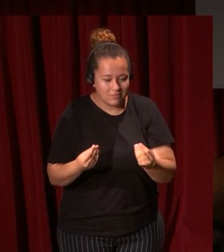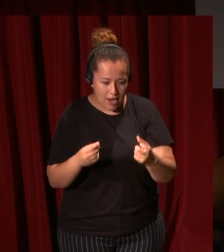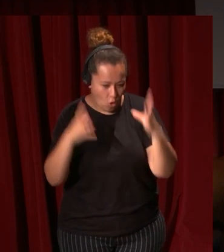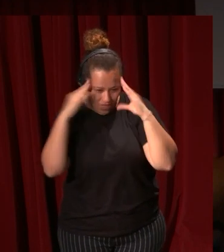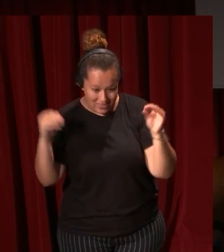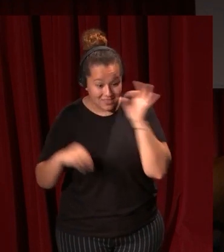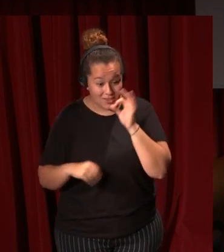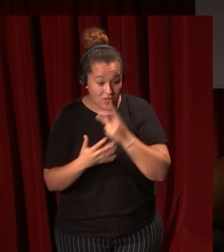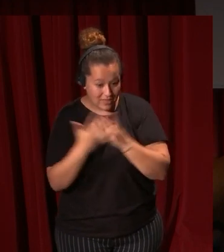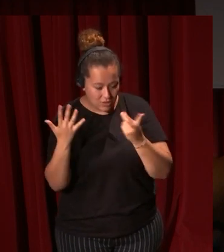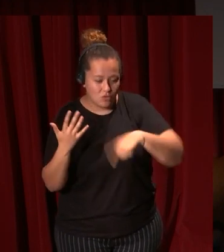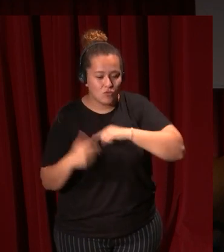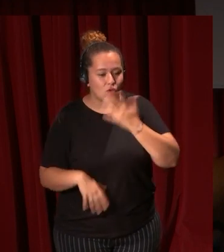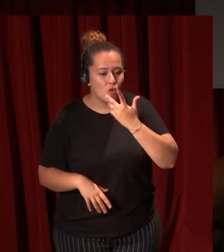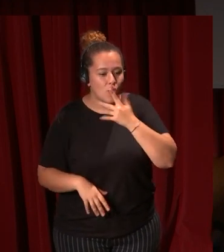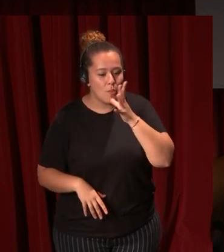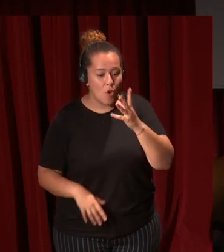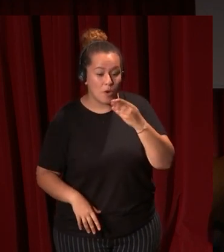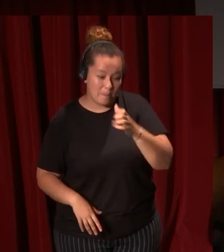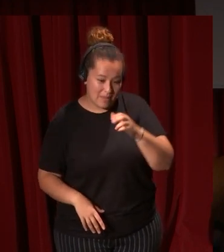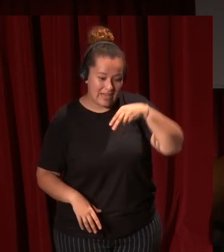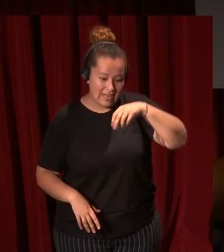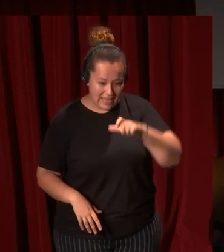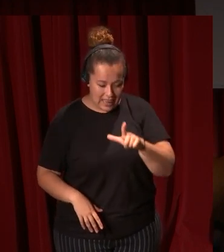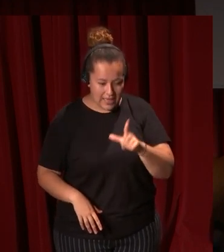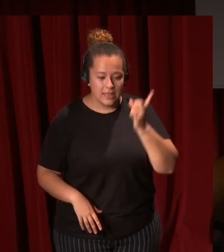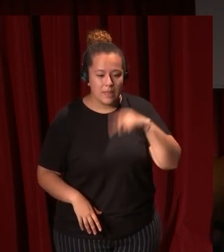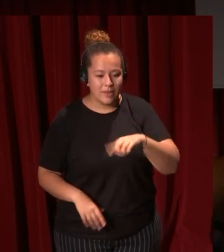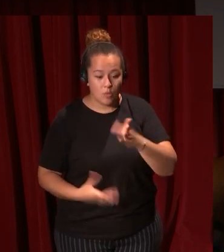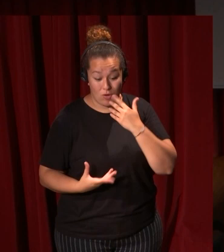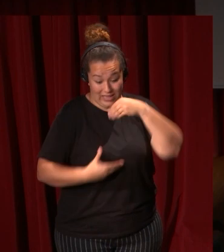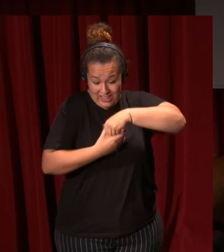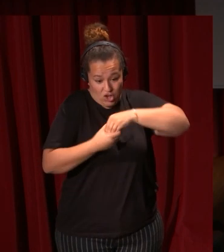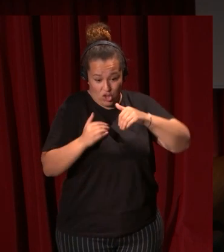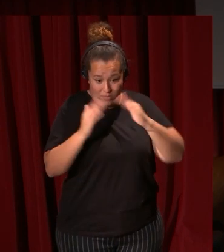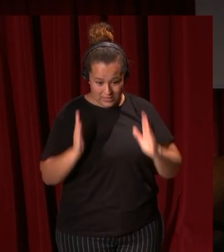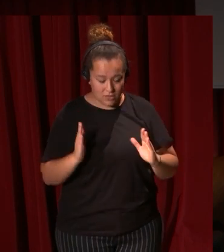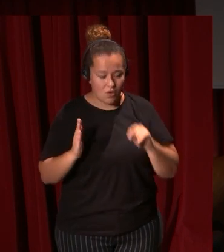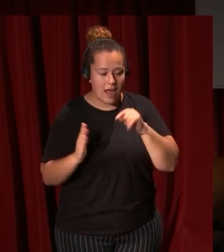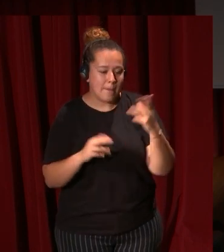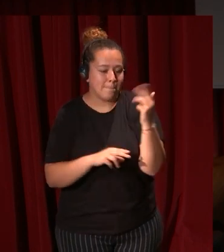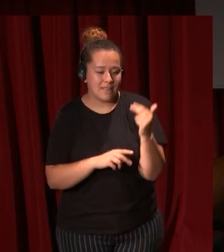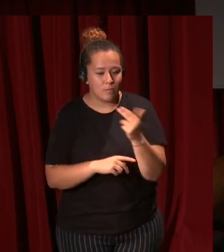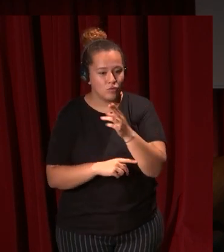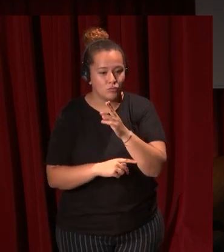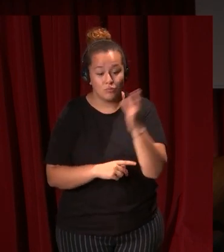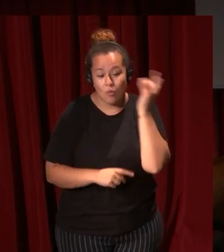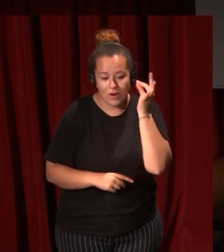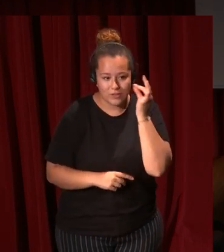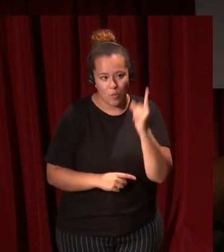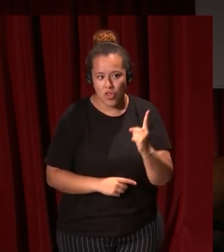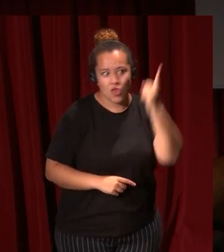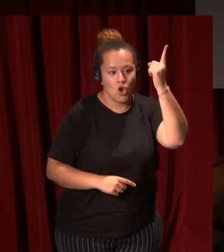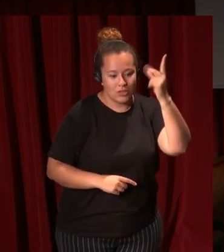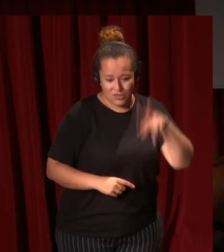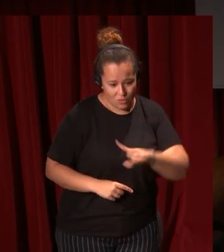XVII que conocemos sobre todo por Vermeer pero que hace otra gente también que es el interior doméstico en el que se pintan mujeres que ya no son diosas